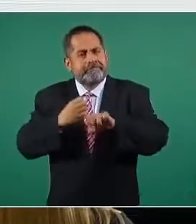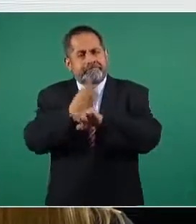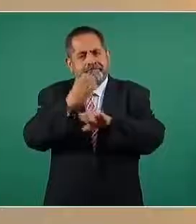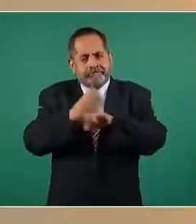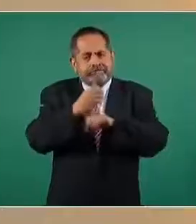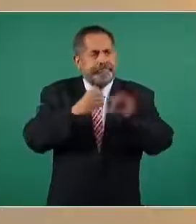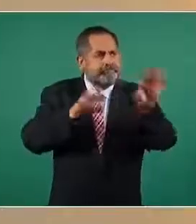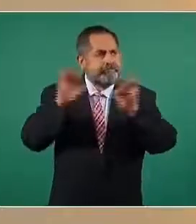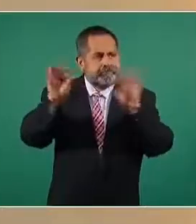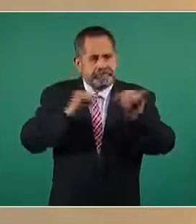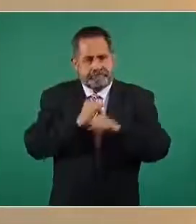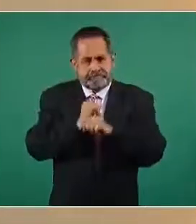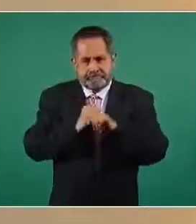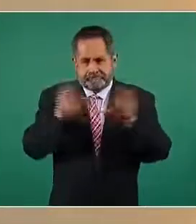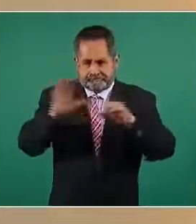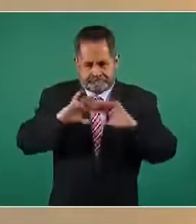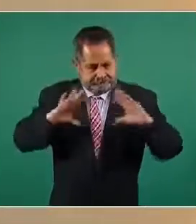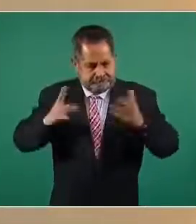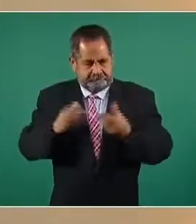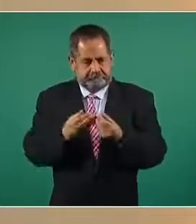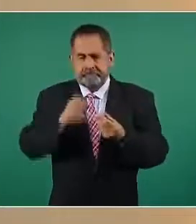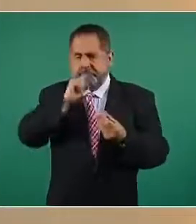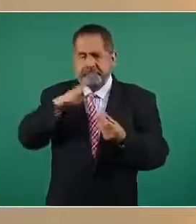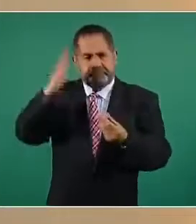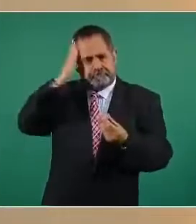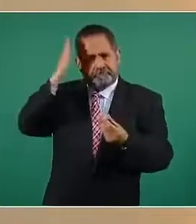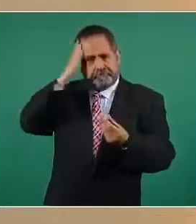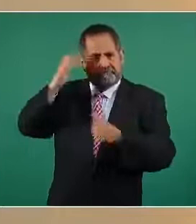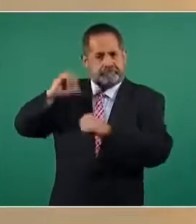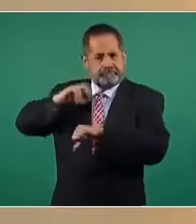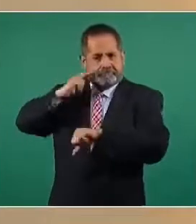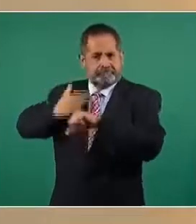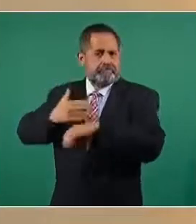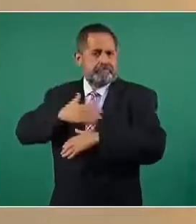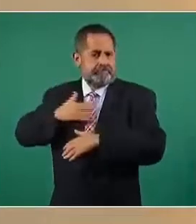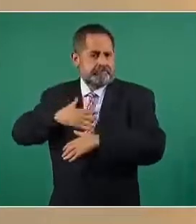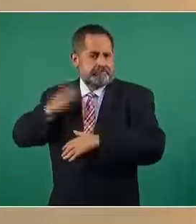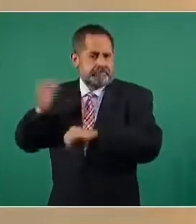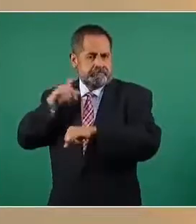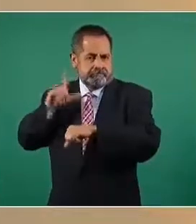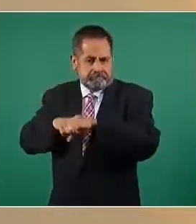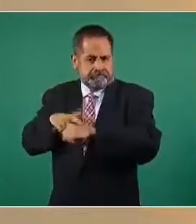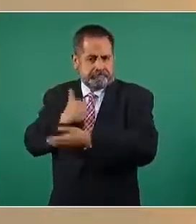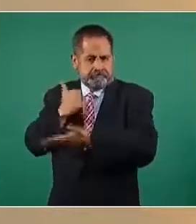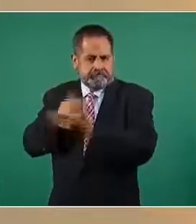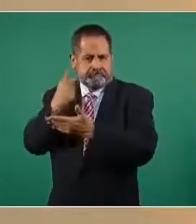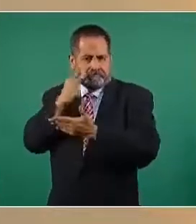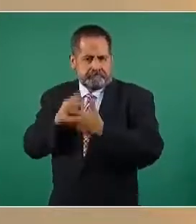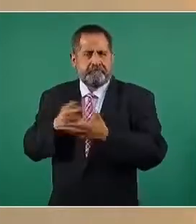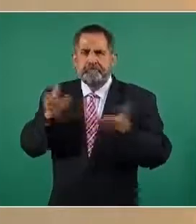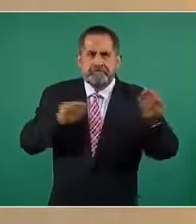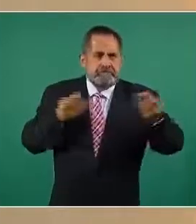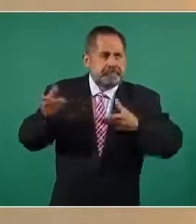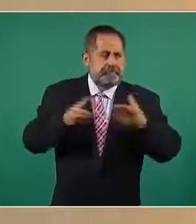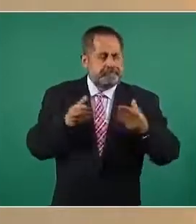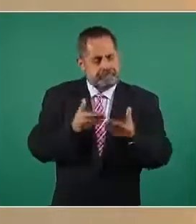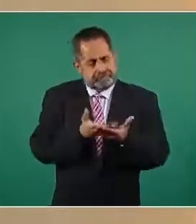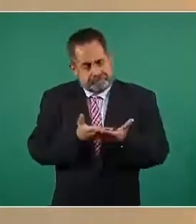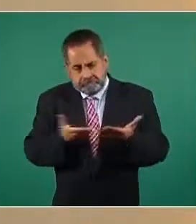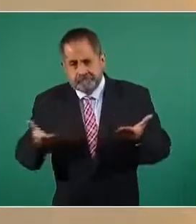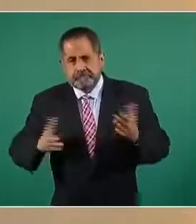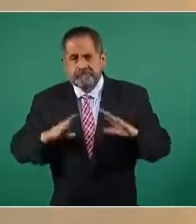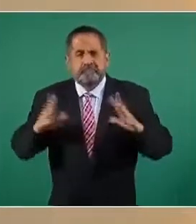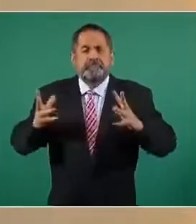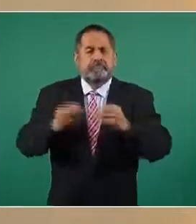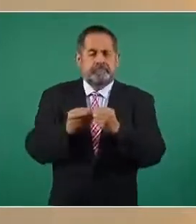y también de manera central aquí en la Ciudad de México, digamos, de